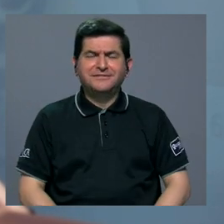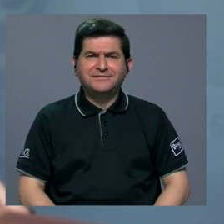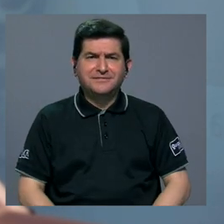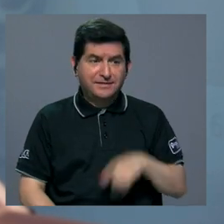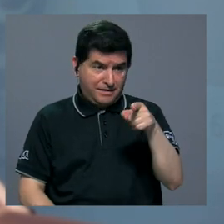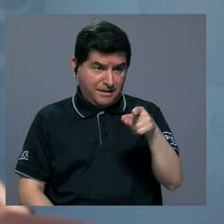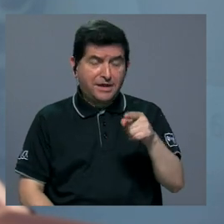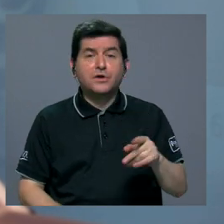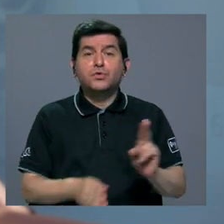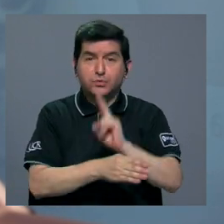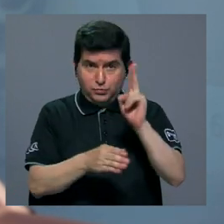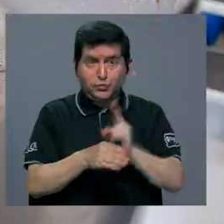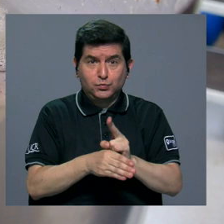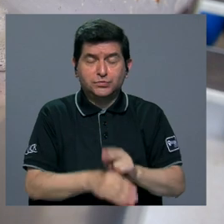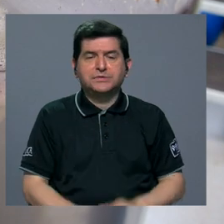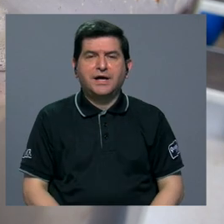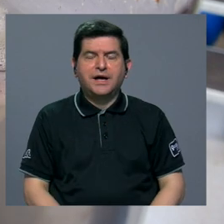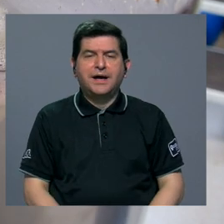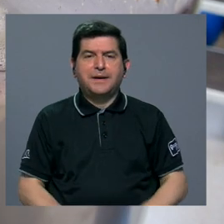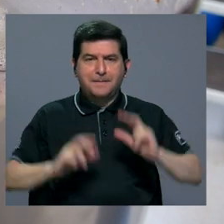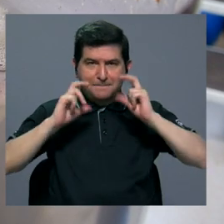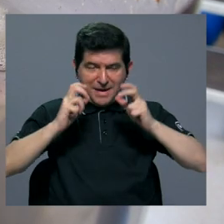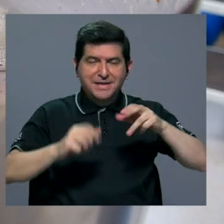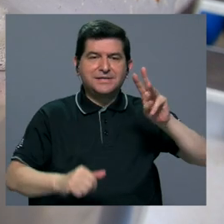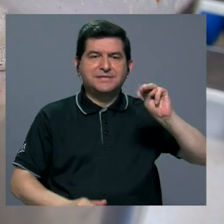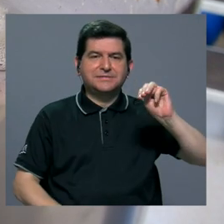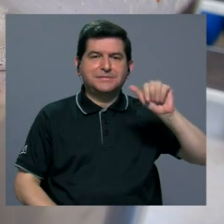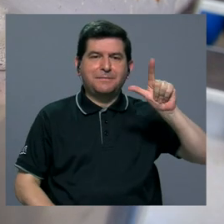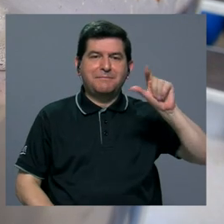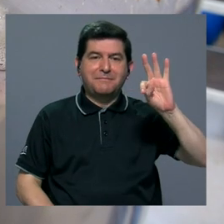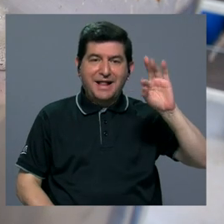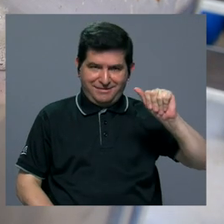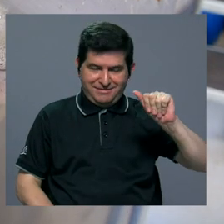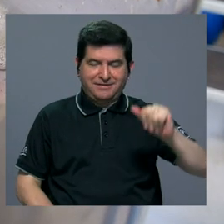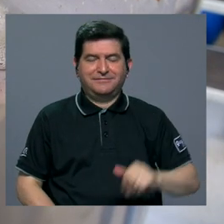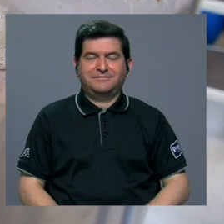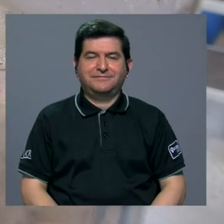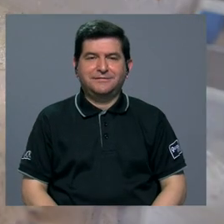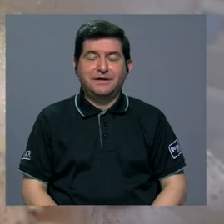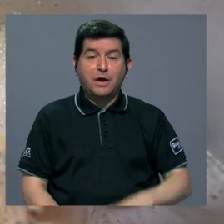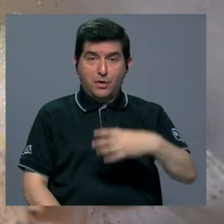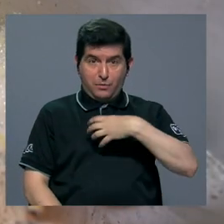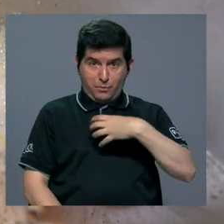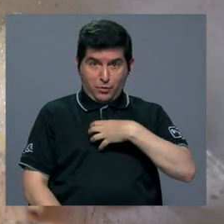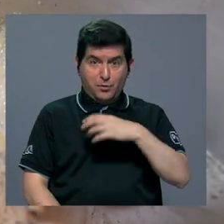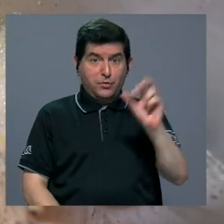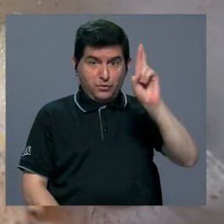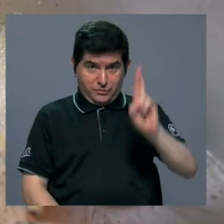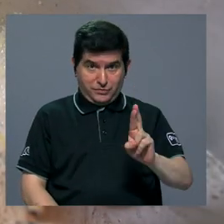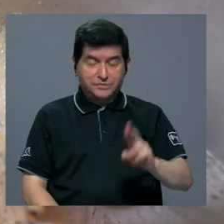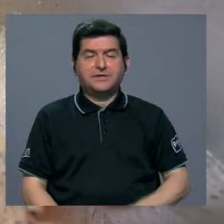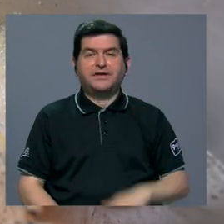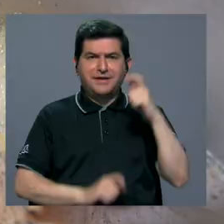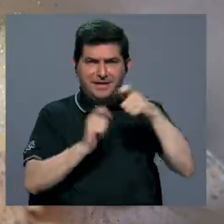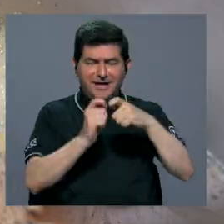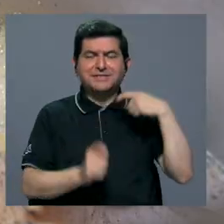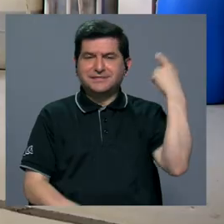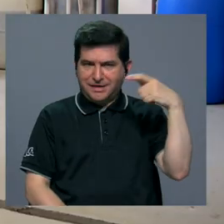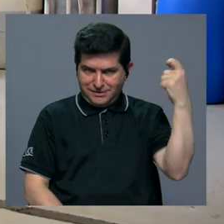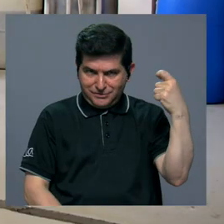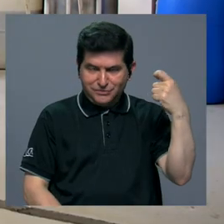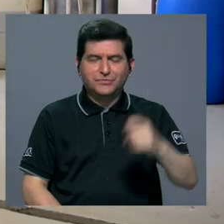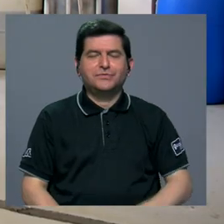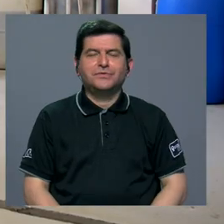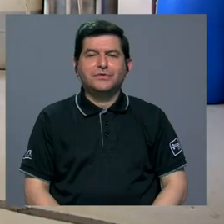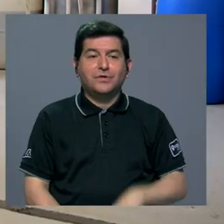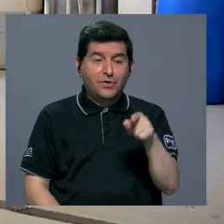utilizan maíz, o malta de maíz, criollo costarricense, específicamente criollo guanacasteco y